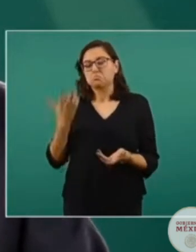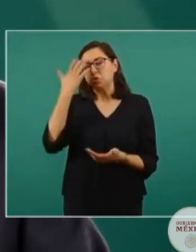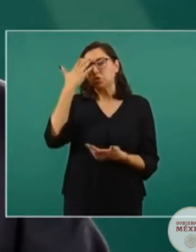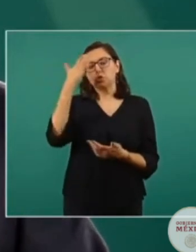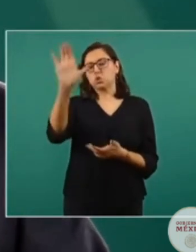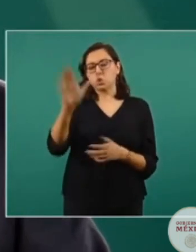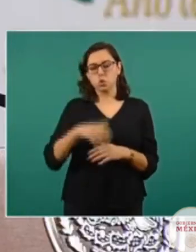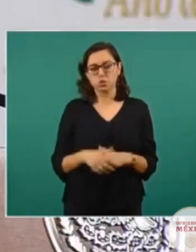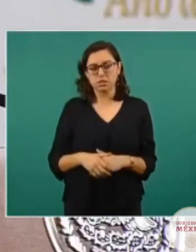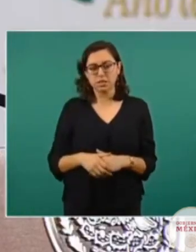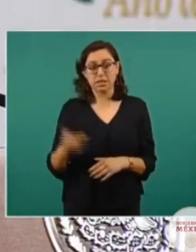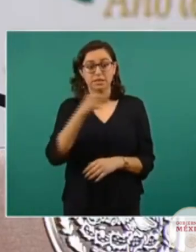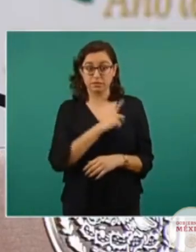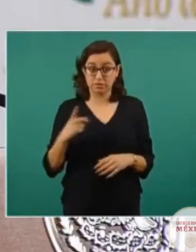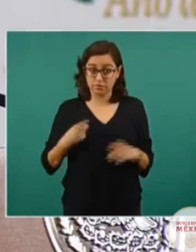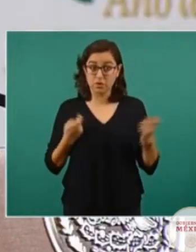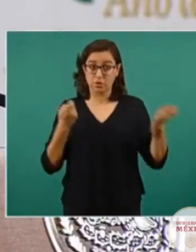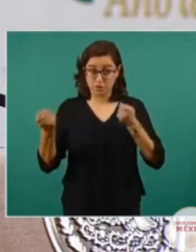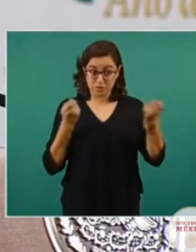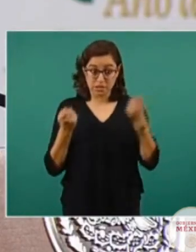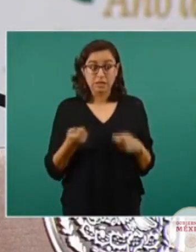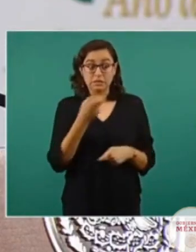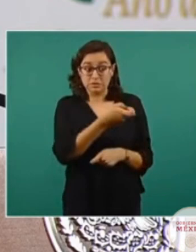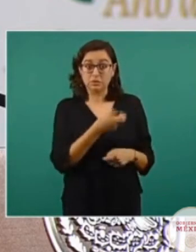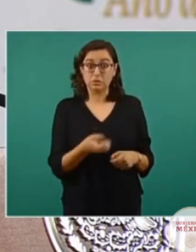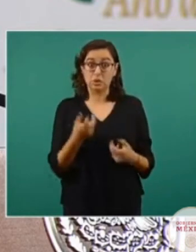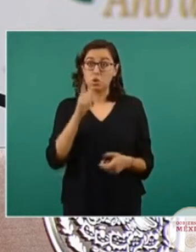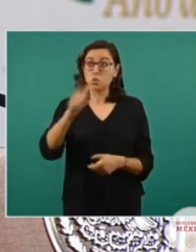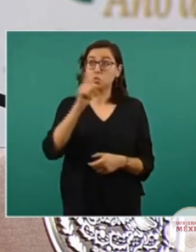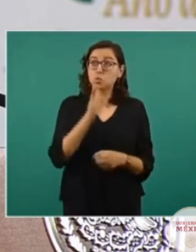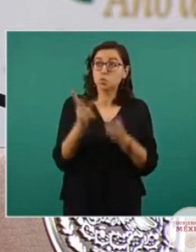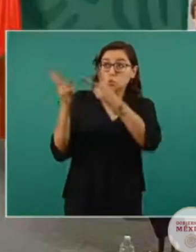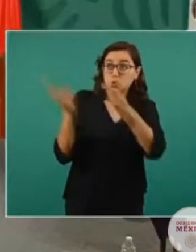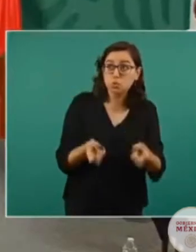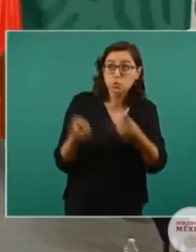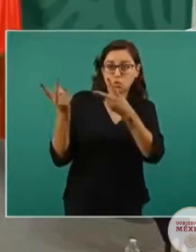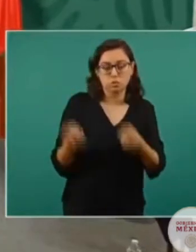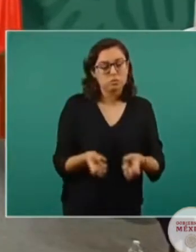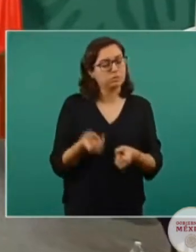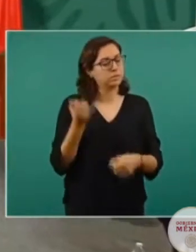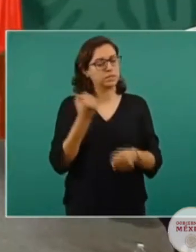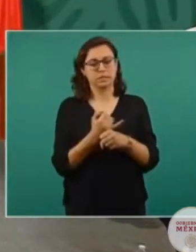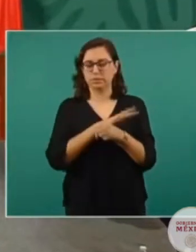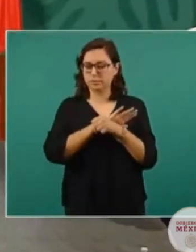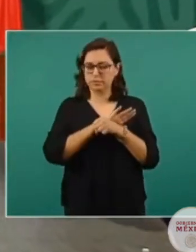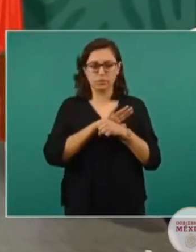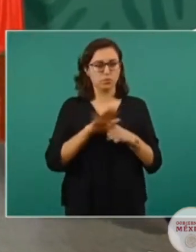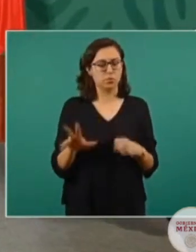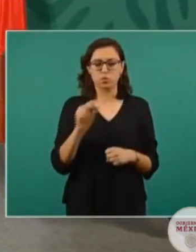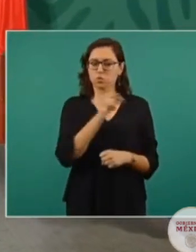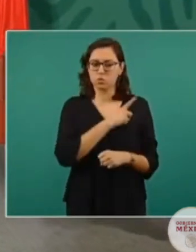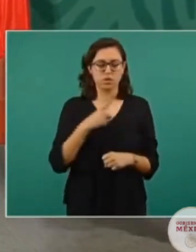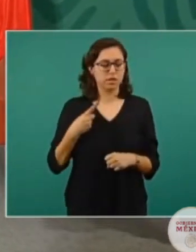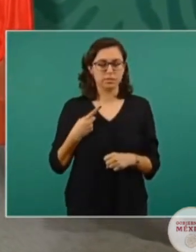exista un control en la operación de las